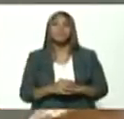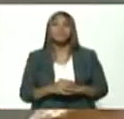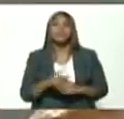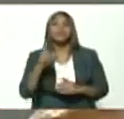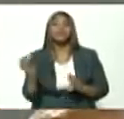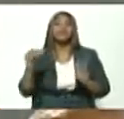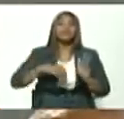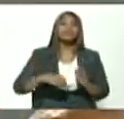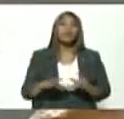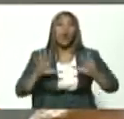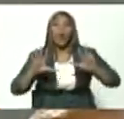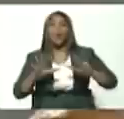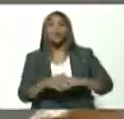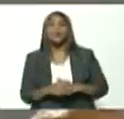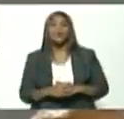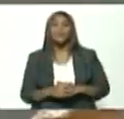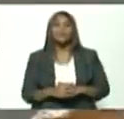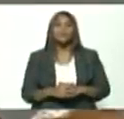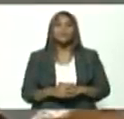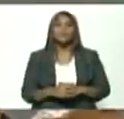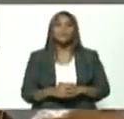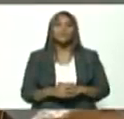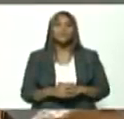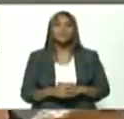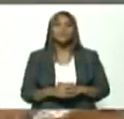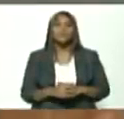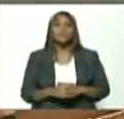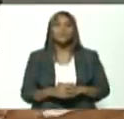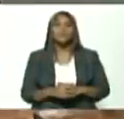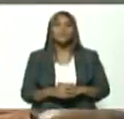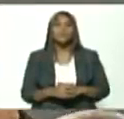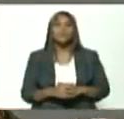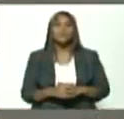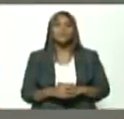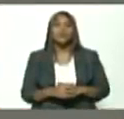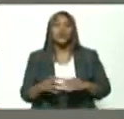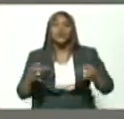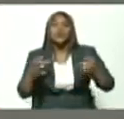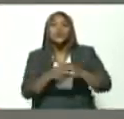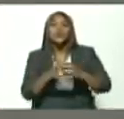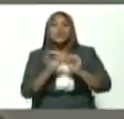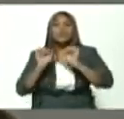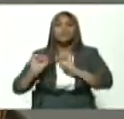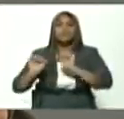también lo que tiene que ver como octavo punto los cuerpos combatientes